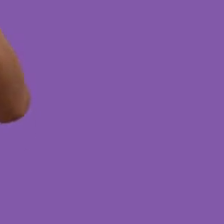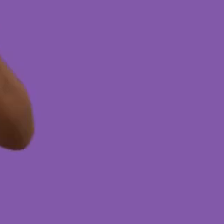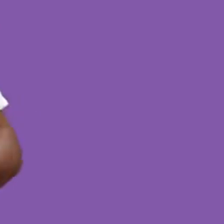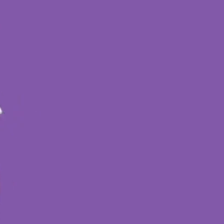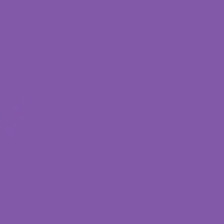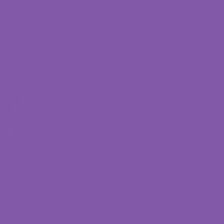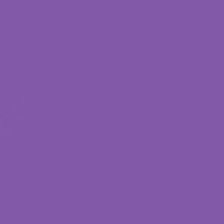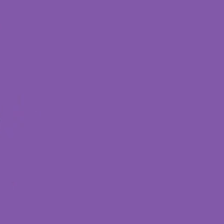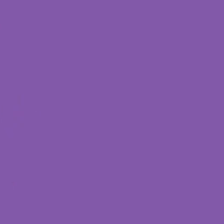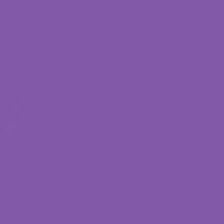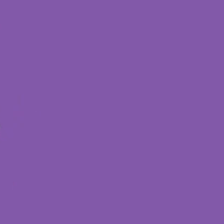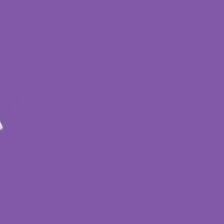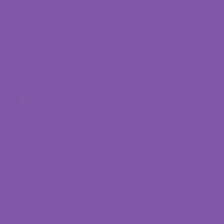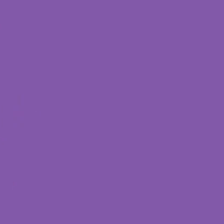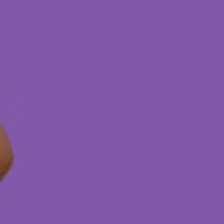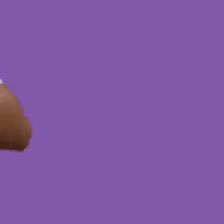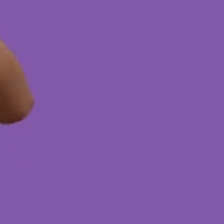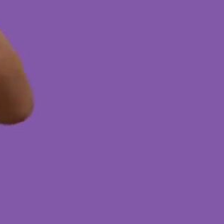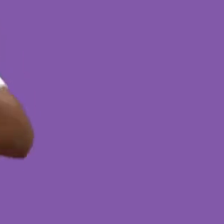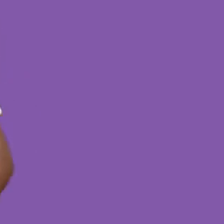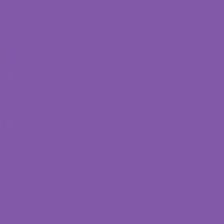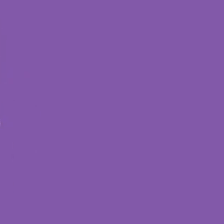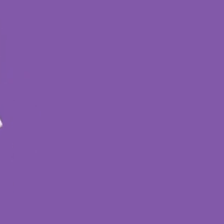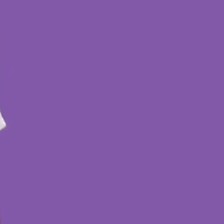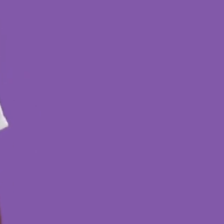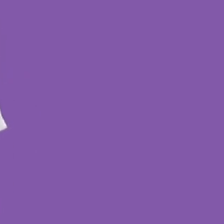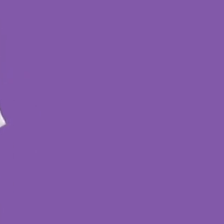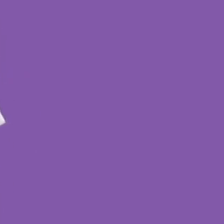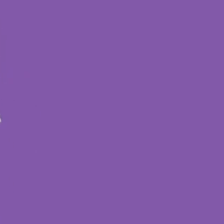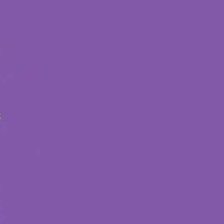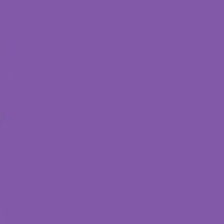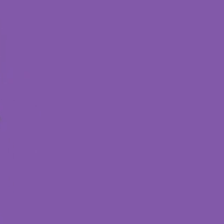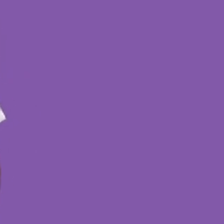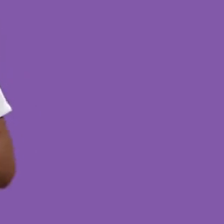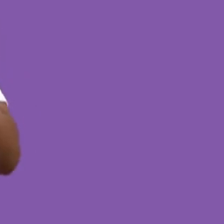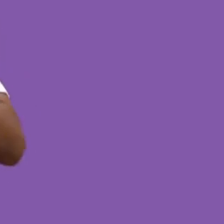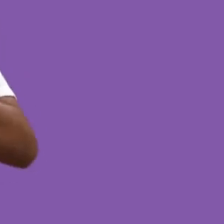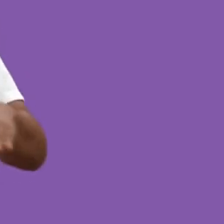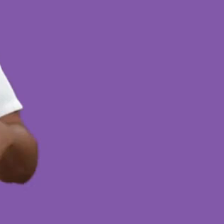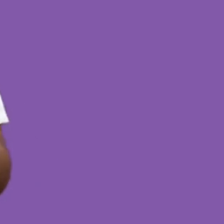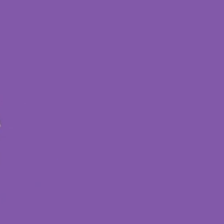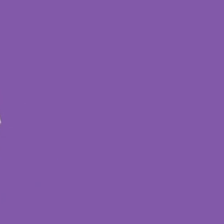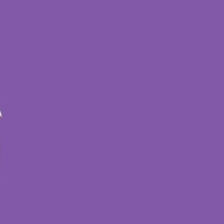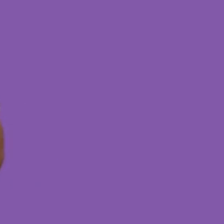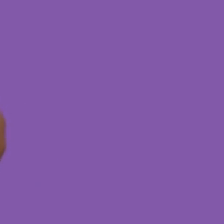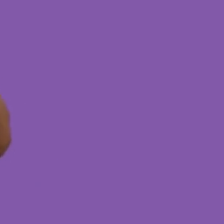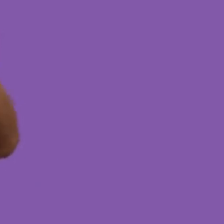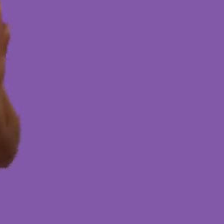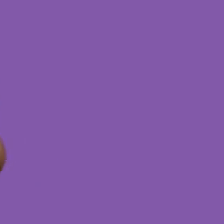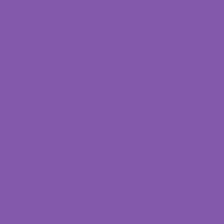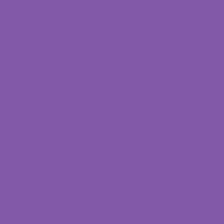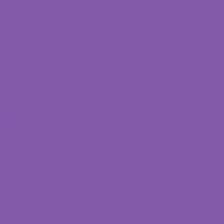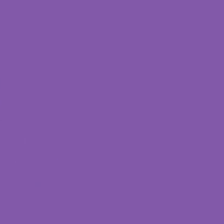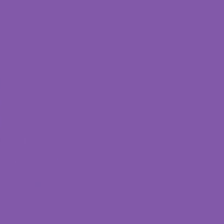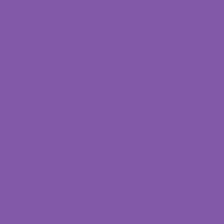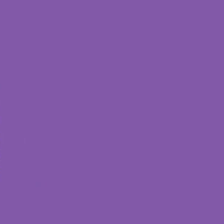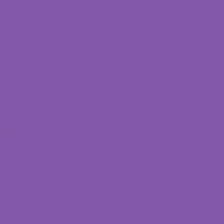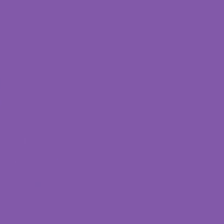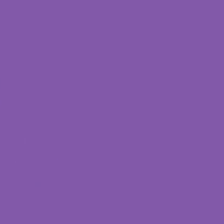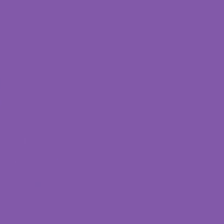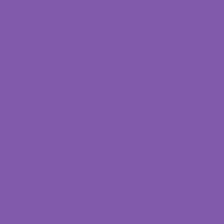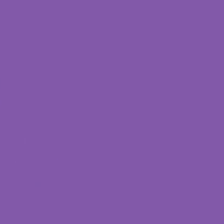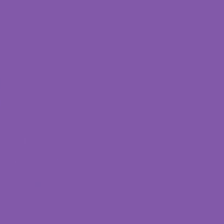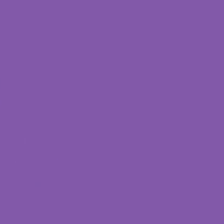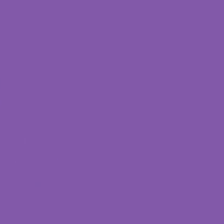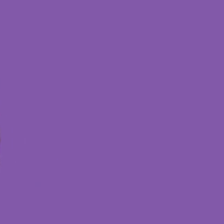Hola, Daniel. ¡Hola, Moisés! ¡Buenos días, niñas y niños! ¡Buenos